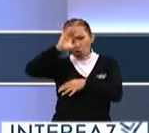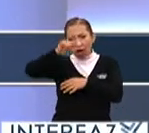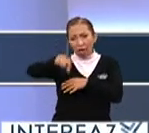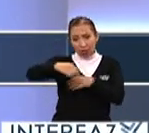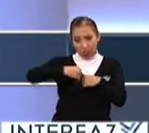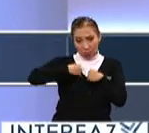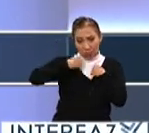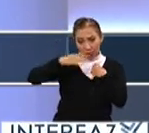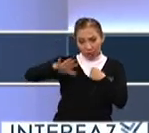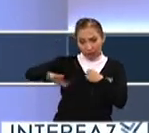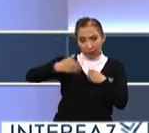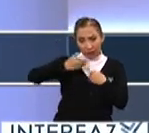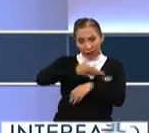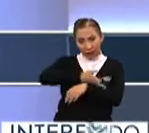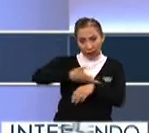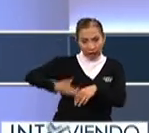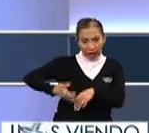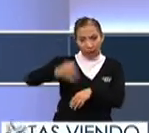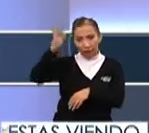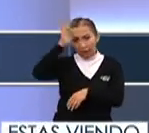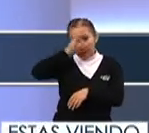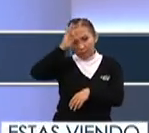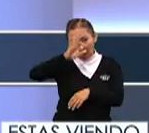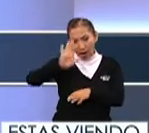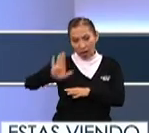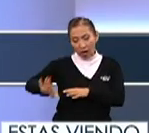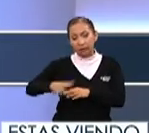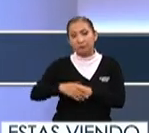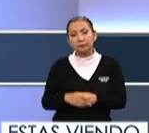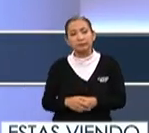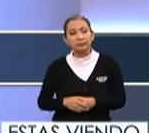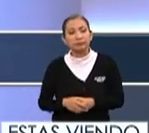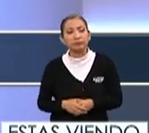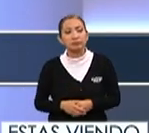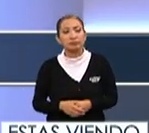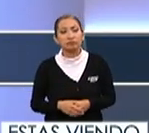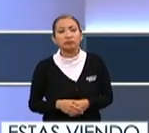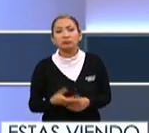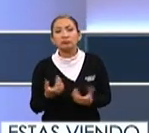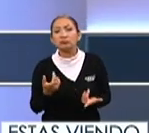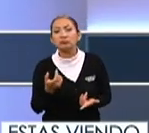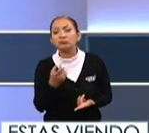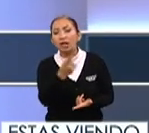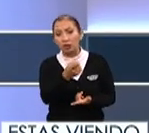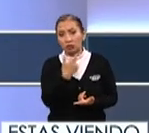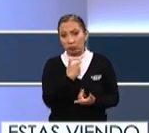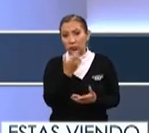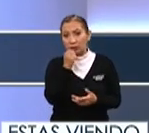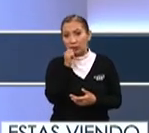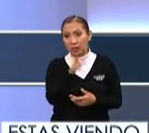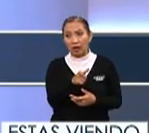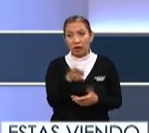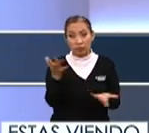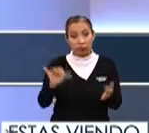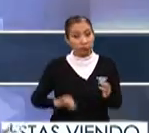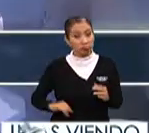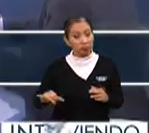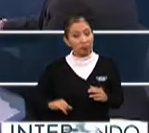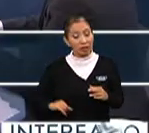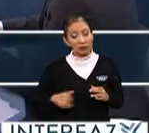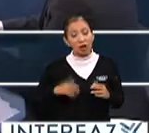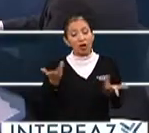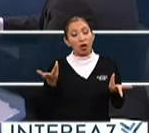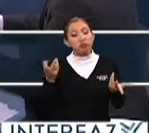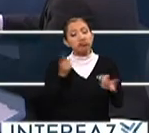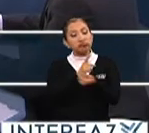decías viviste con esta familia Filipina finalmente y bueno pues debió ser también algo interesante el